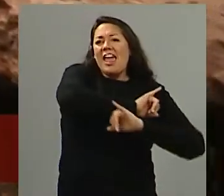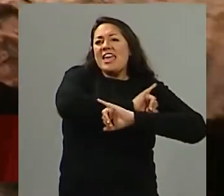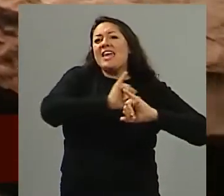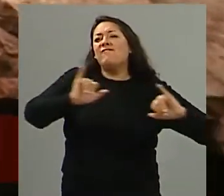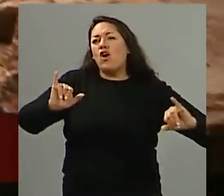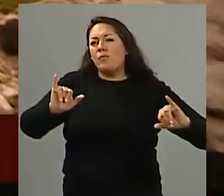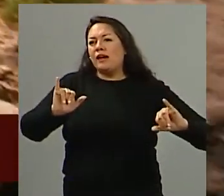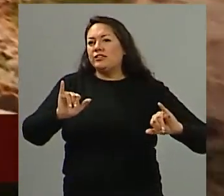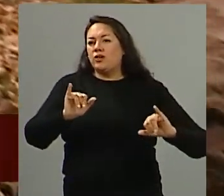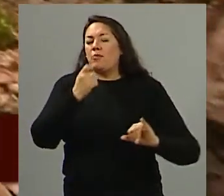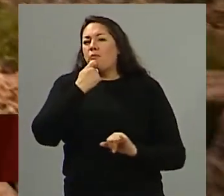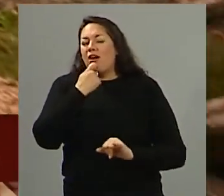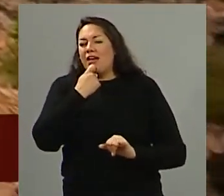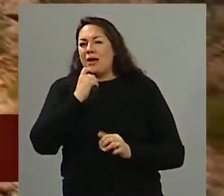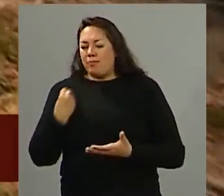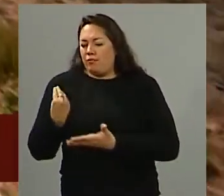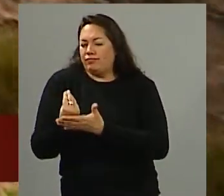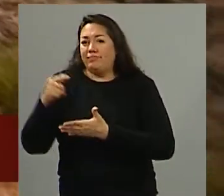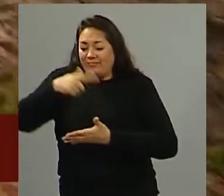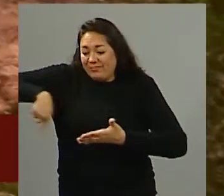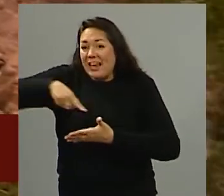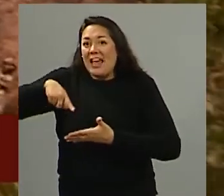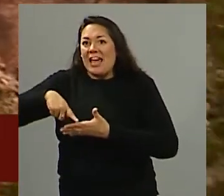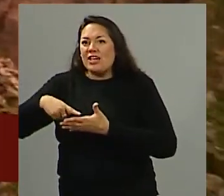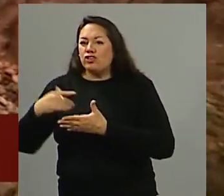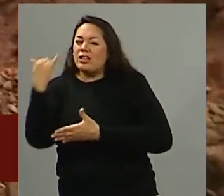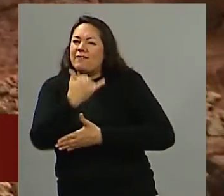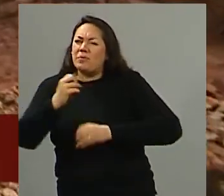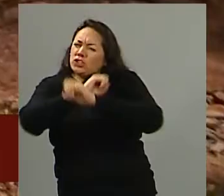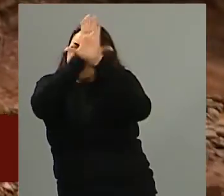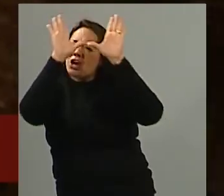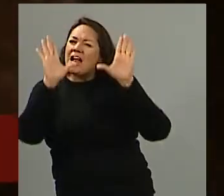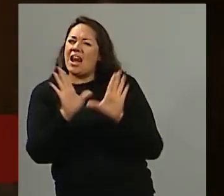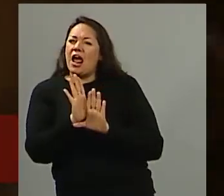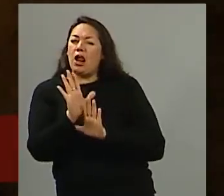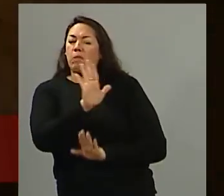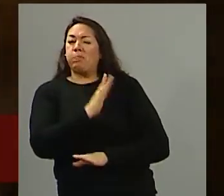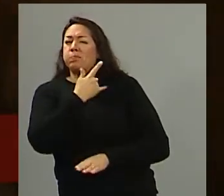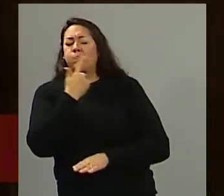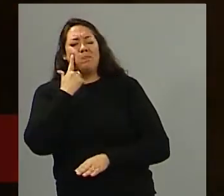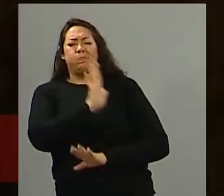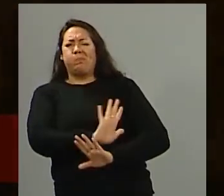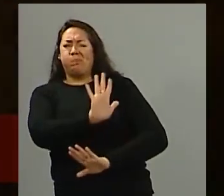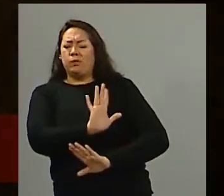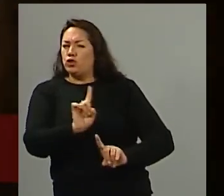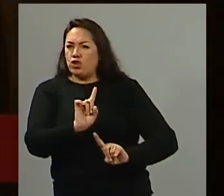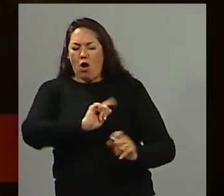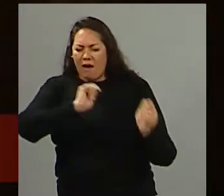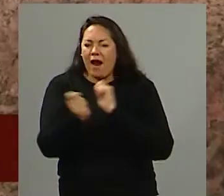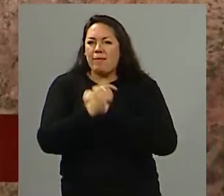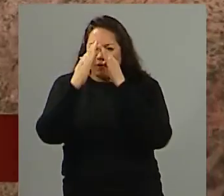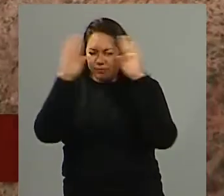brinden herramientas como para poner un poco de blanco sobre negro ante estas situaciones que pueden ser confusas se pidió